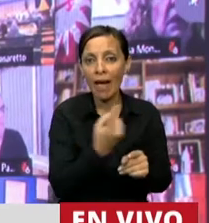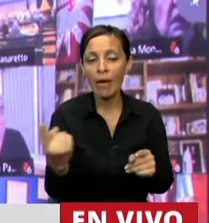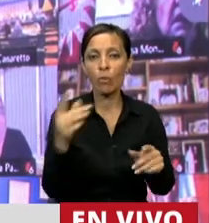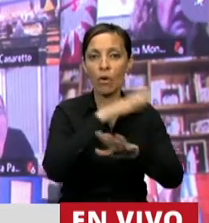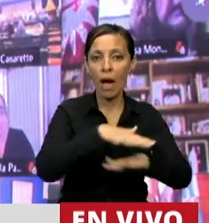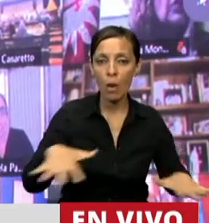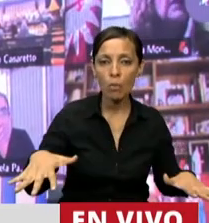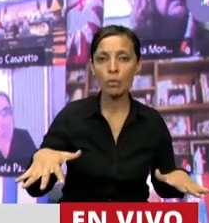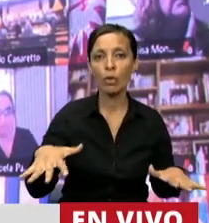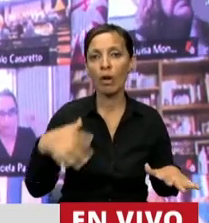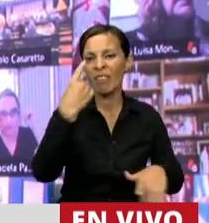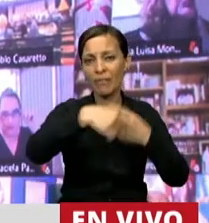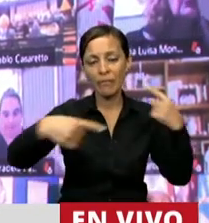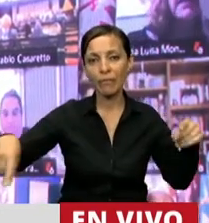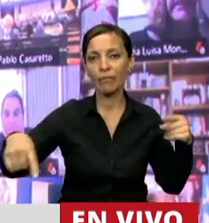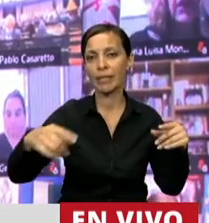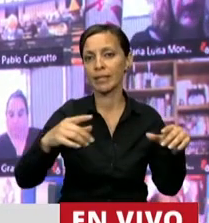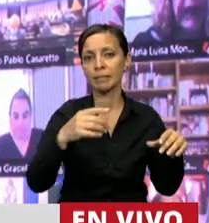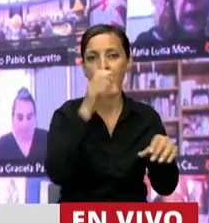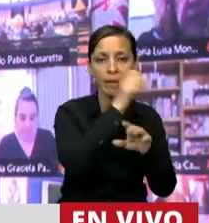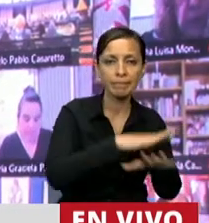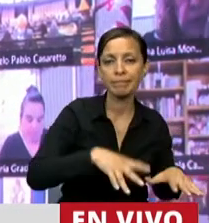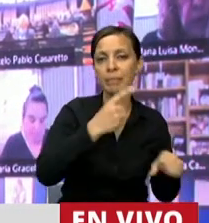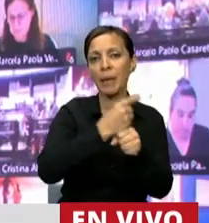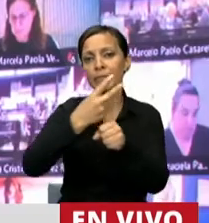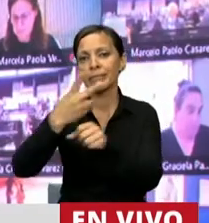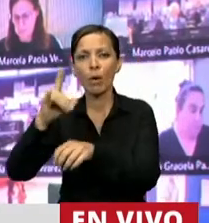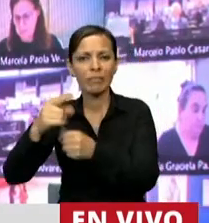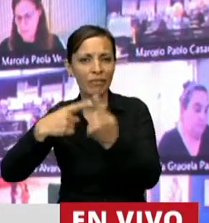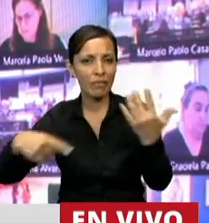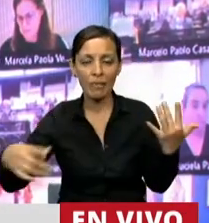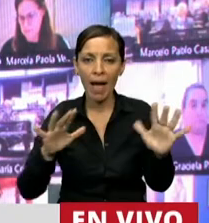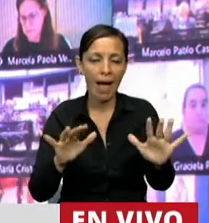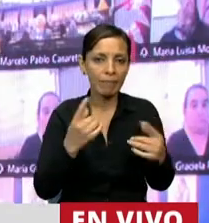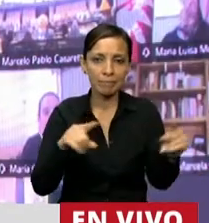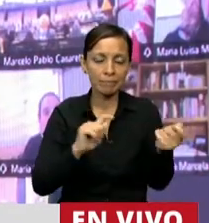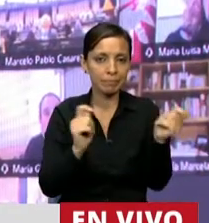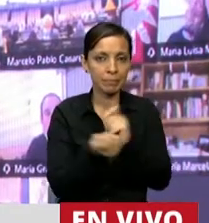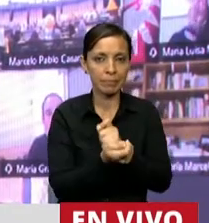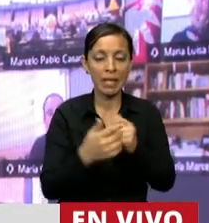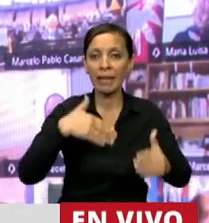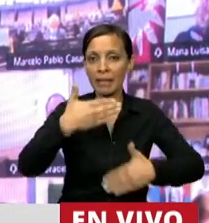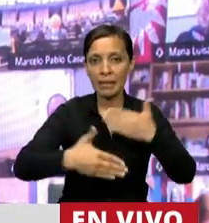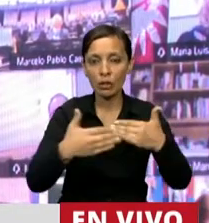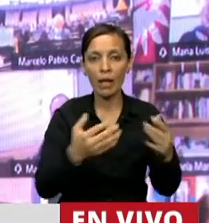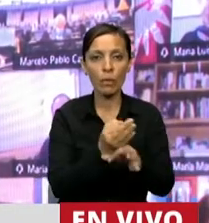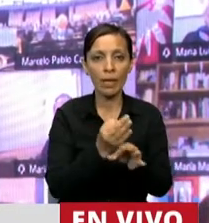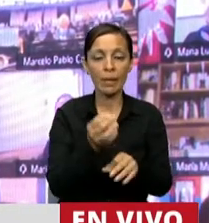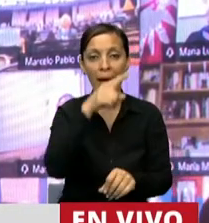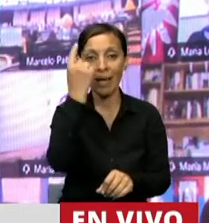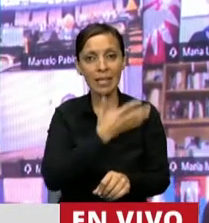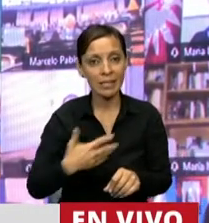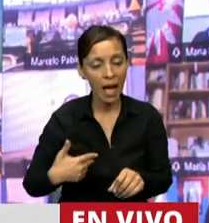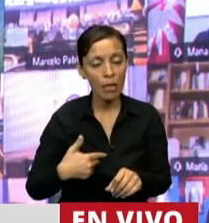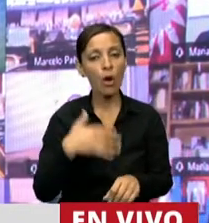nuestros alumnos en los diferentes niveles. Las trayectorias educativas y el Estado tiene la obligación no